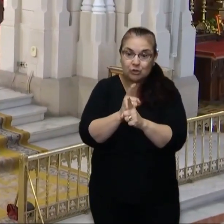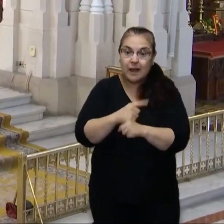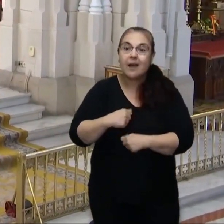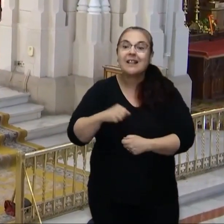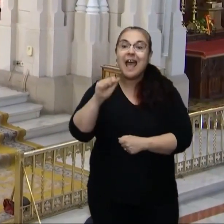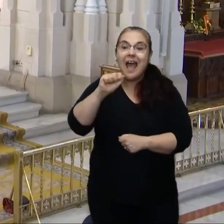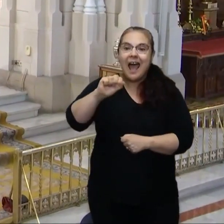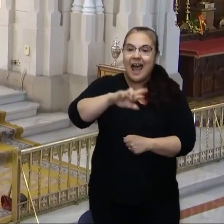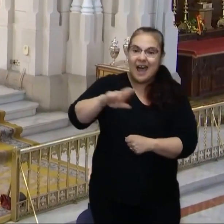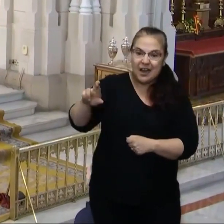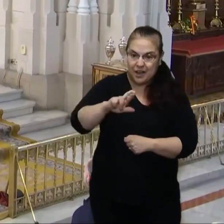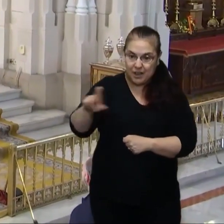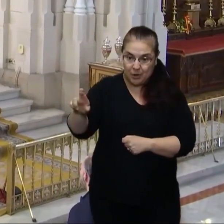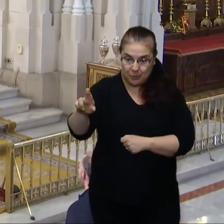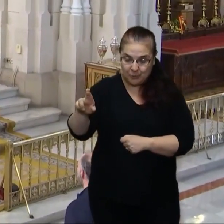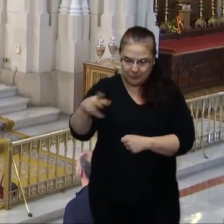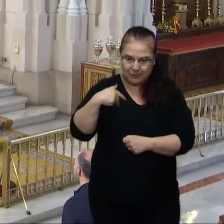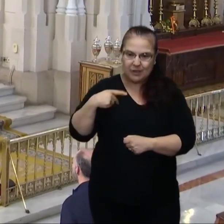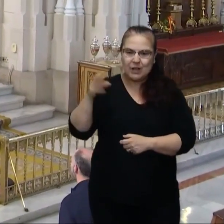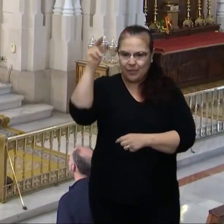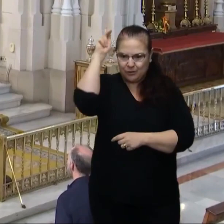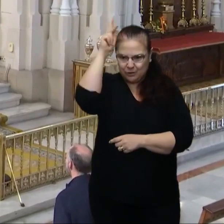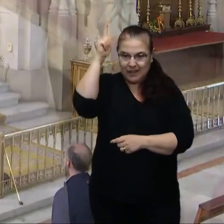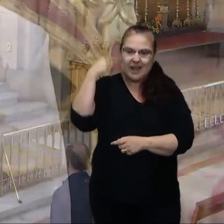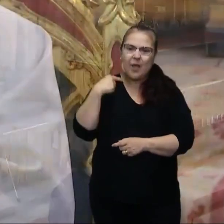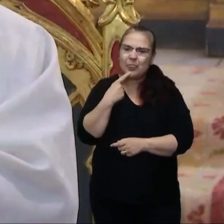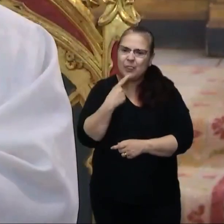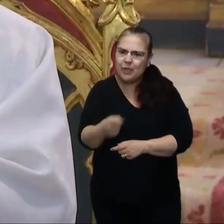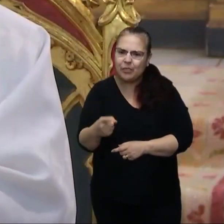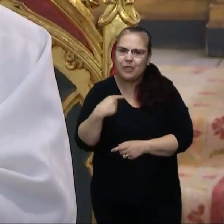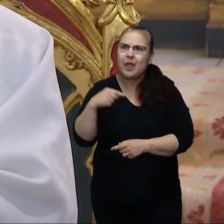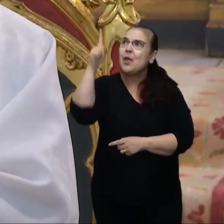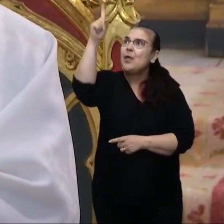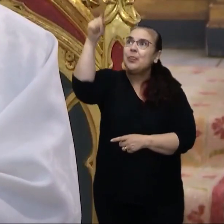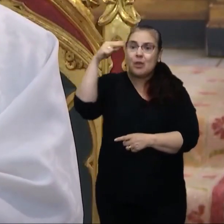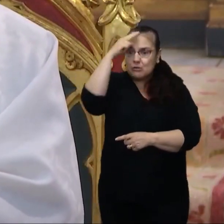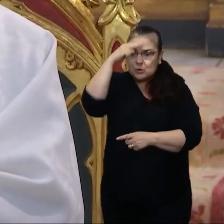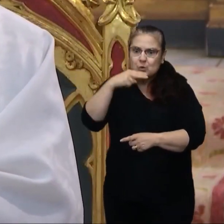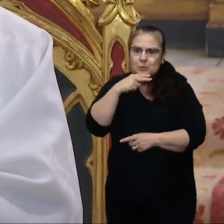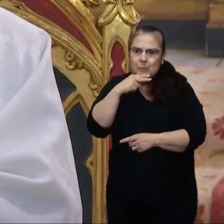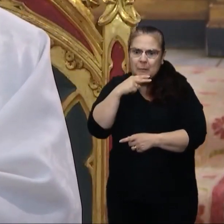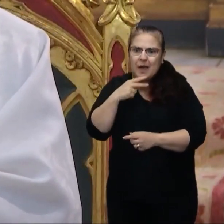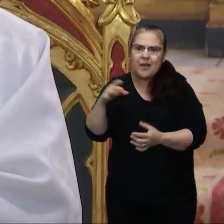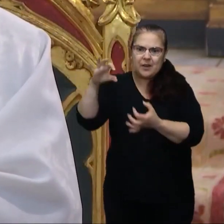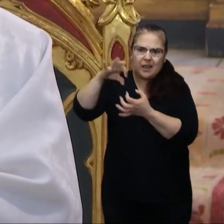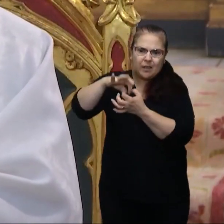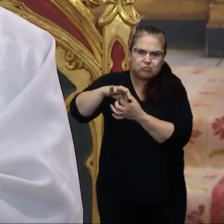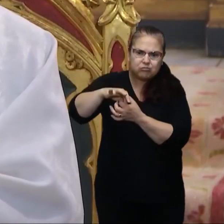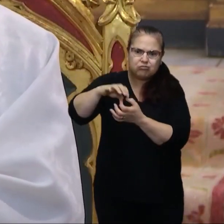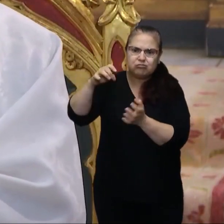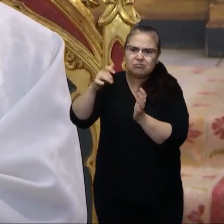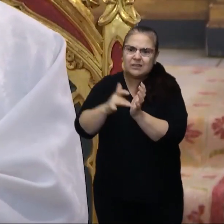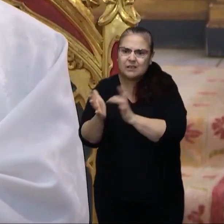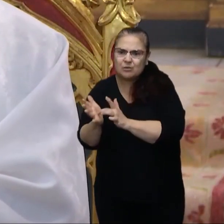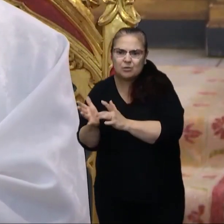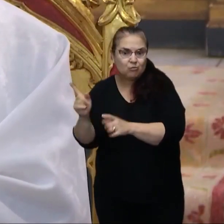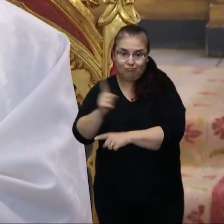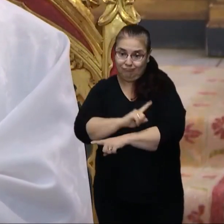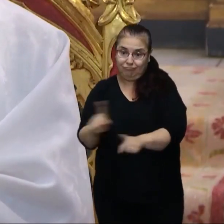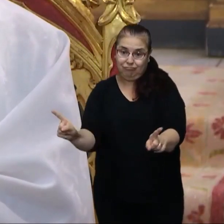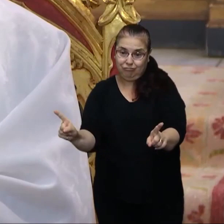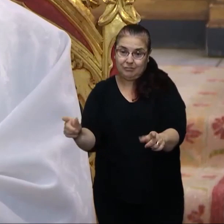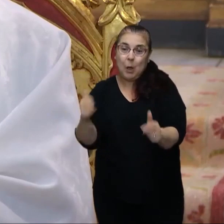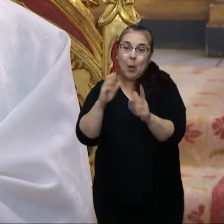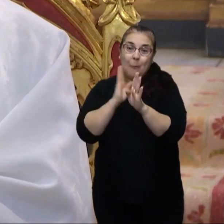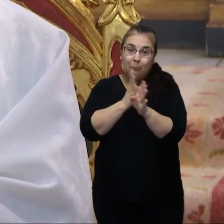según la cual Cristo no era Dios como el Padre. Por eso tuvo que soportar persecuciones por parte de los arrianos